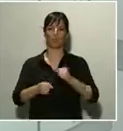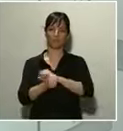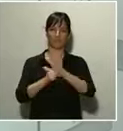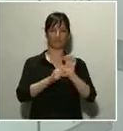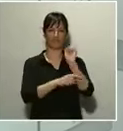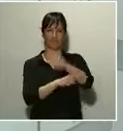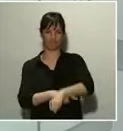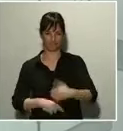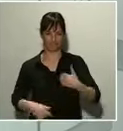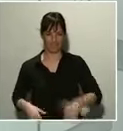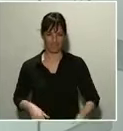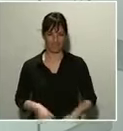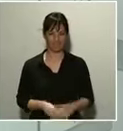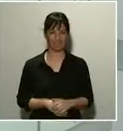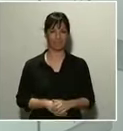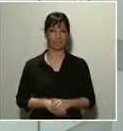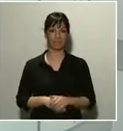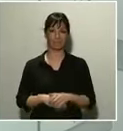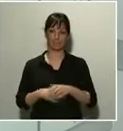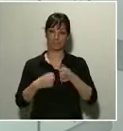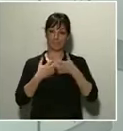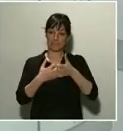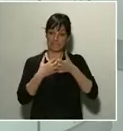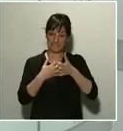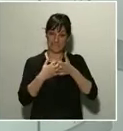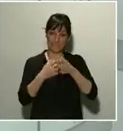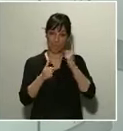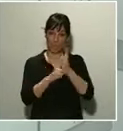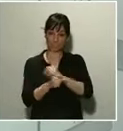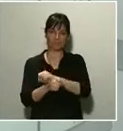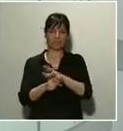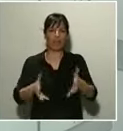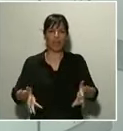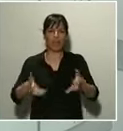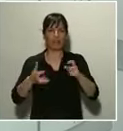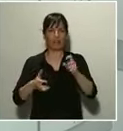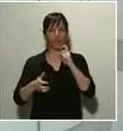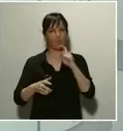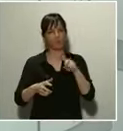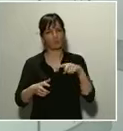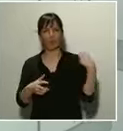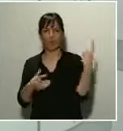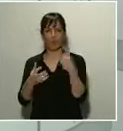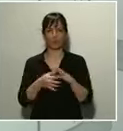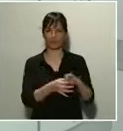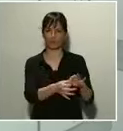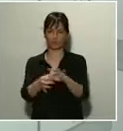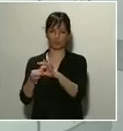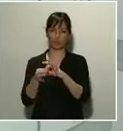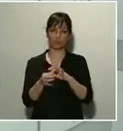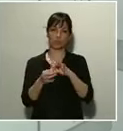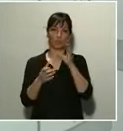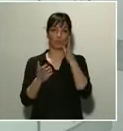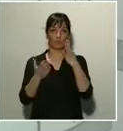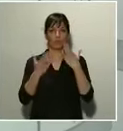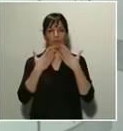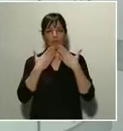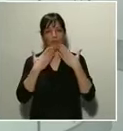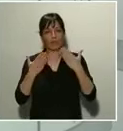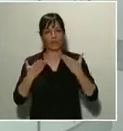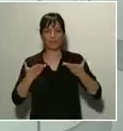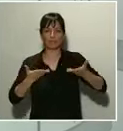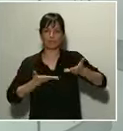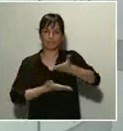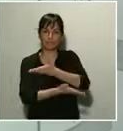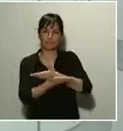Una batalla que podemos ganar entre todos y, por lo tanto, agradezco la colaboración y concienciación de los ciudadanos